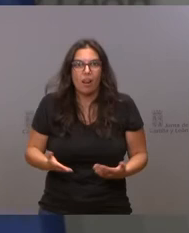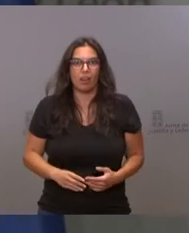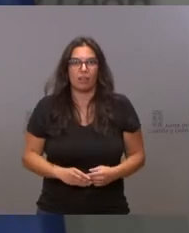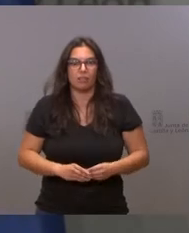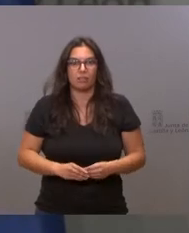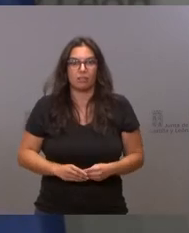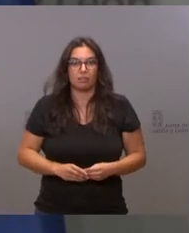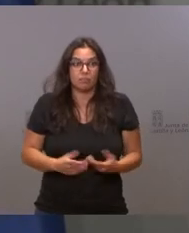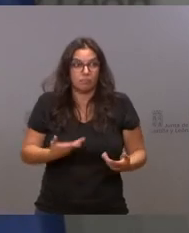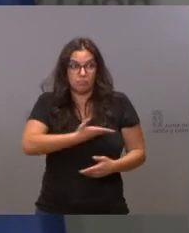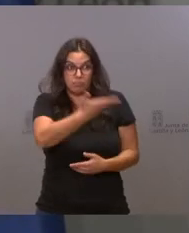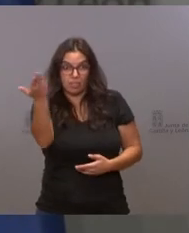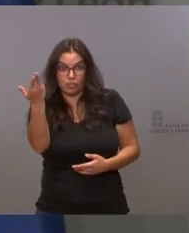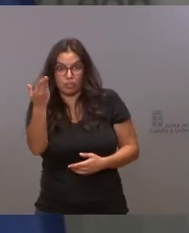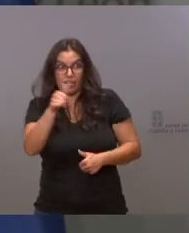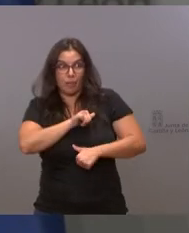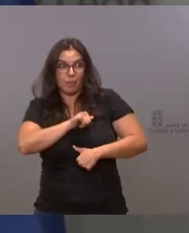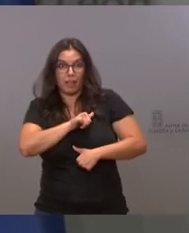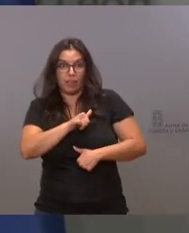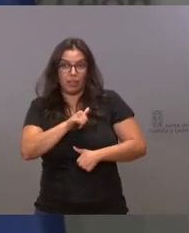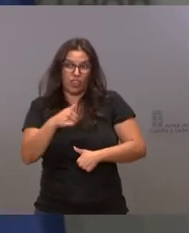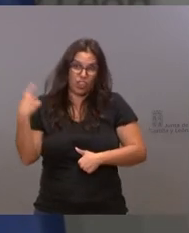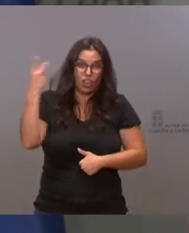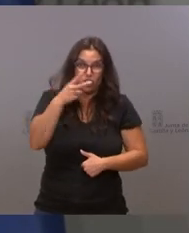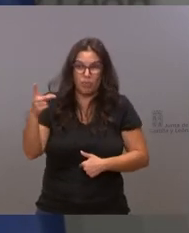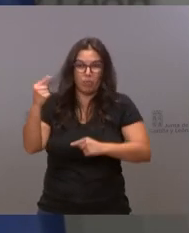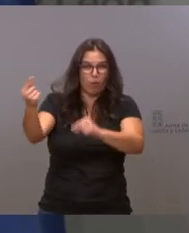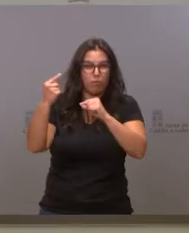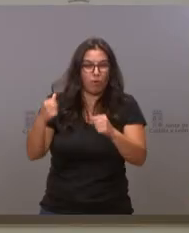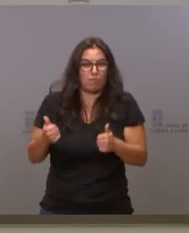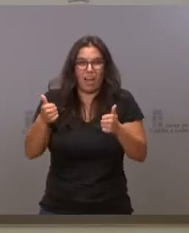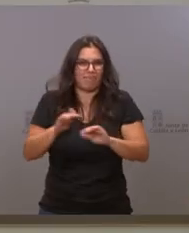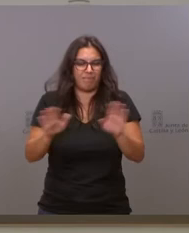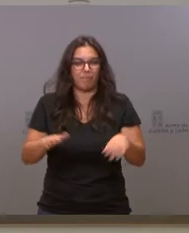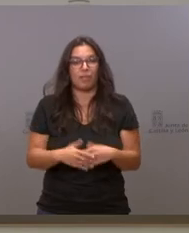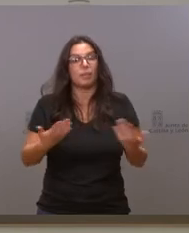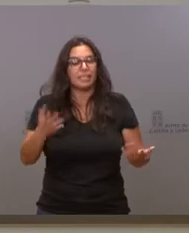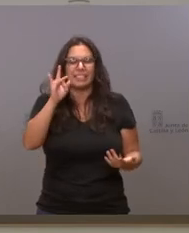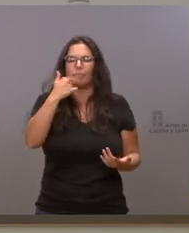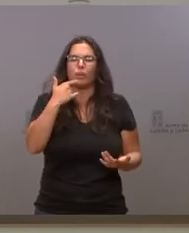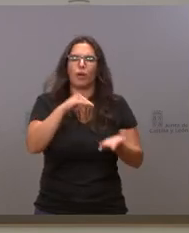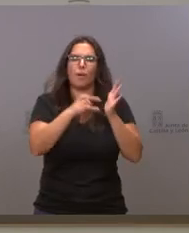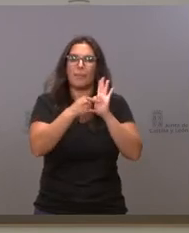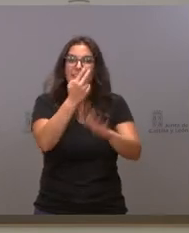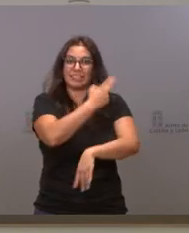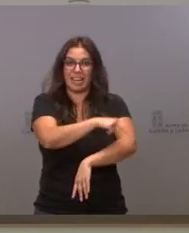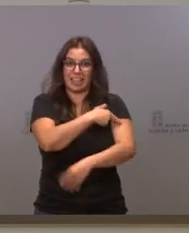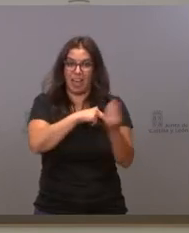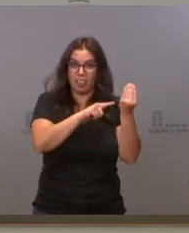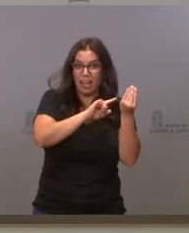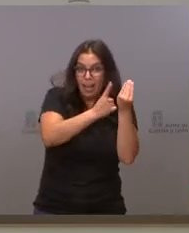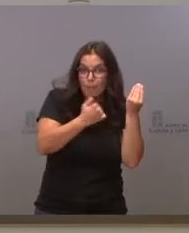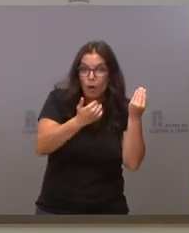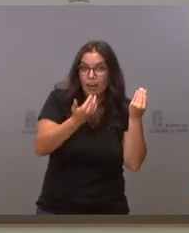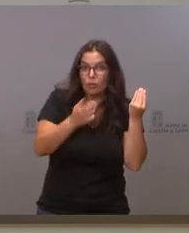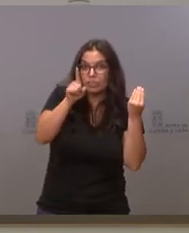esperan los ciudadanos de nosotros y no dos semanas más de descalificaciones. Sí, pero del plan de sanidad ¿hay algún cambio